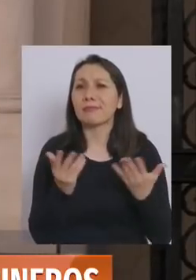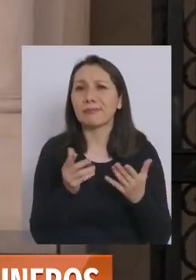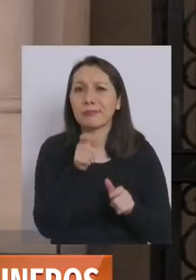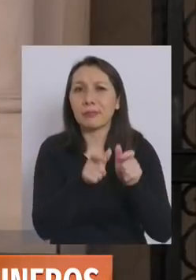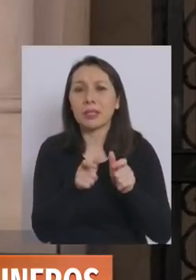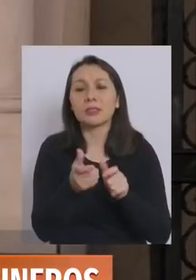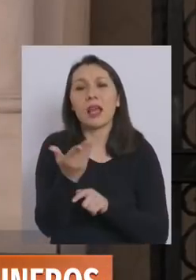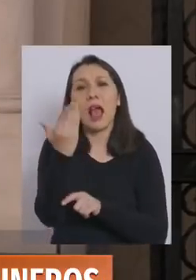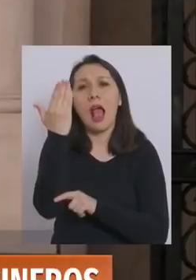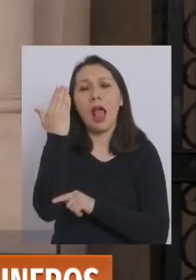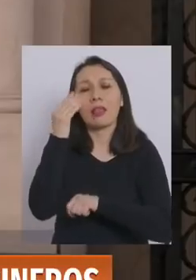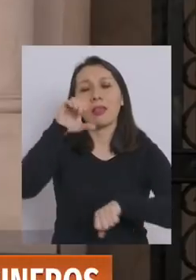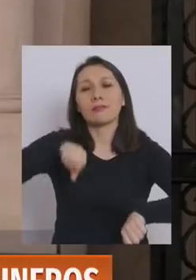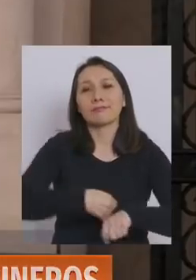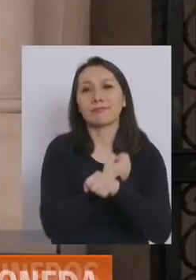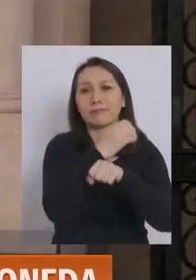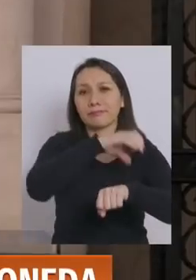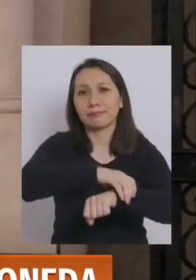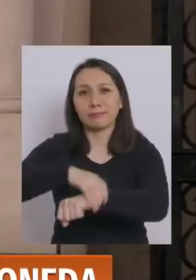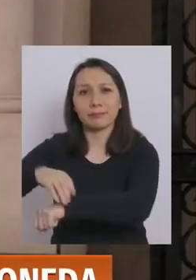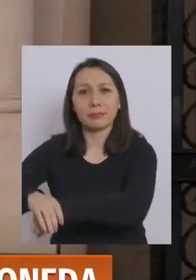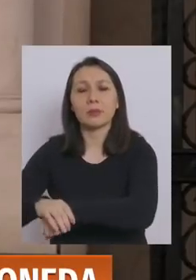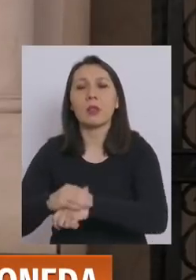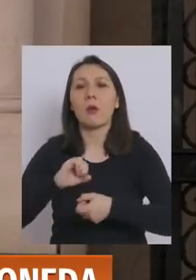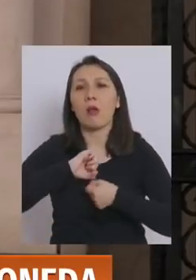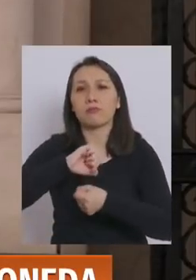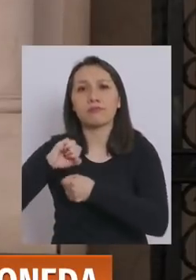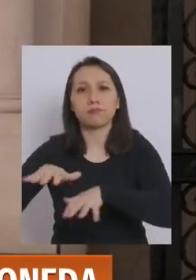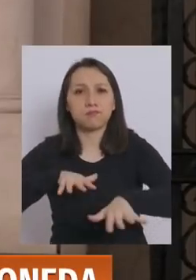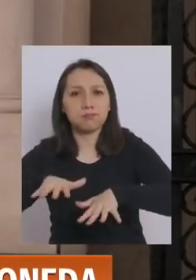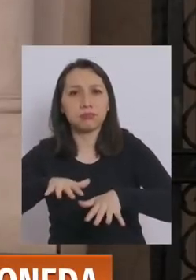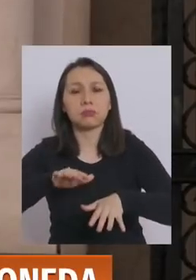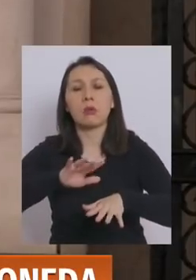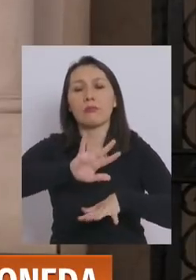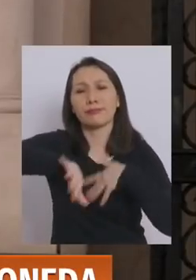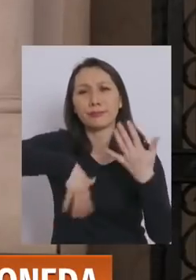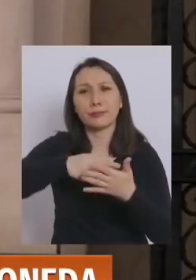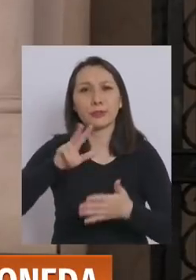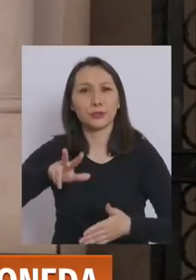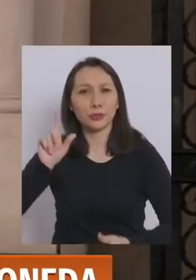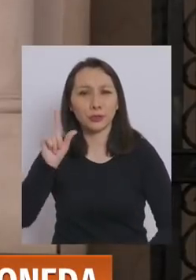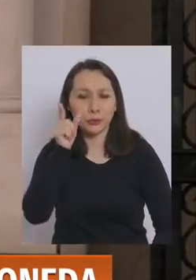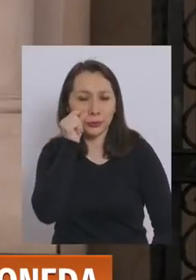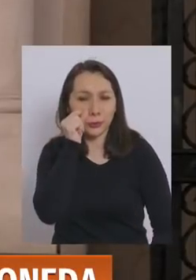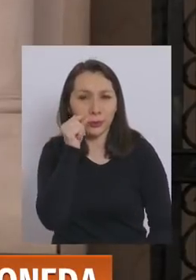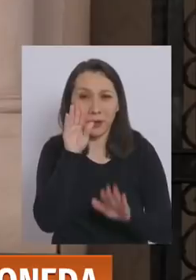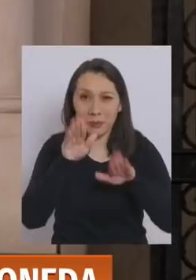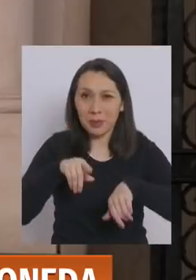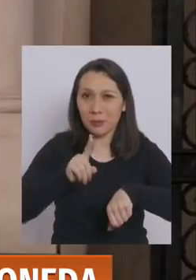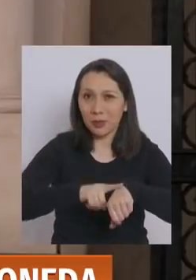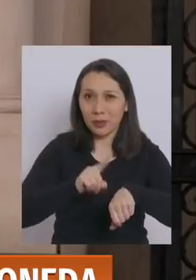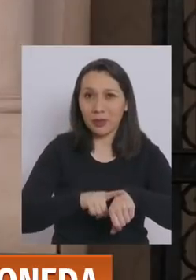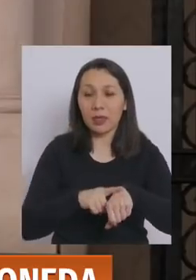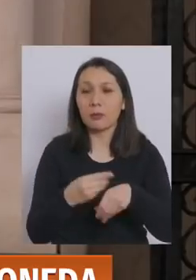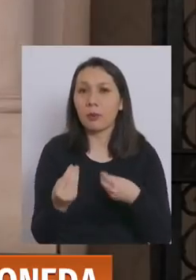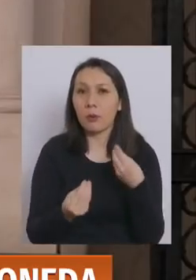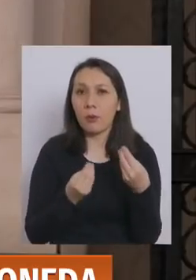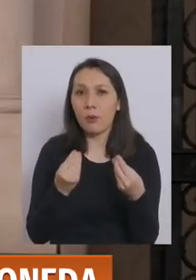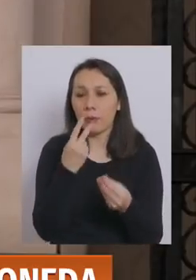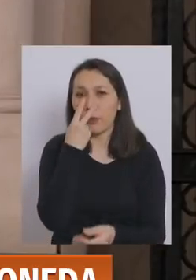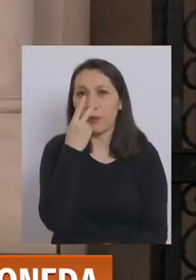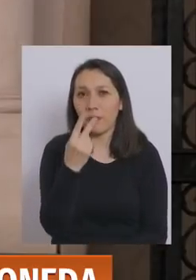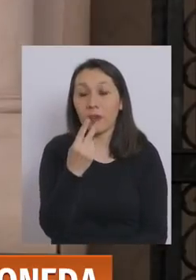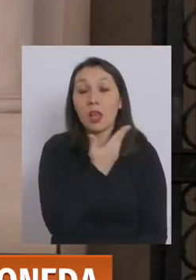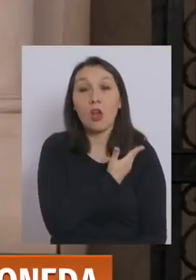fueron detenidos durante las manifestaciones en el estallido social? Y al mismo tiempo, también, ¿cómo ve